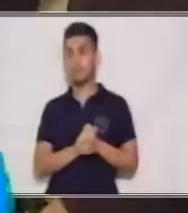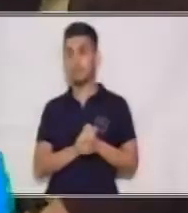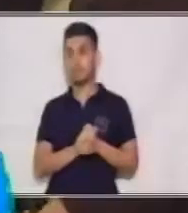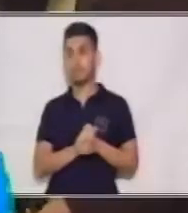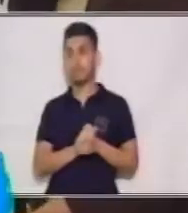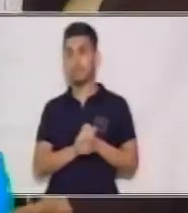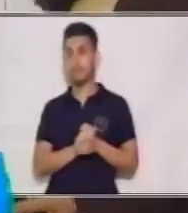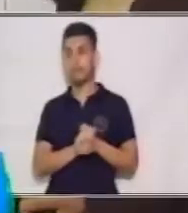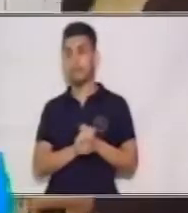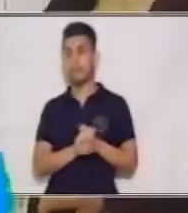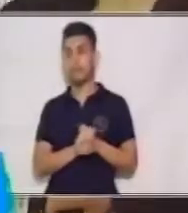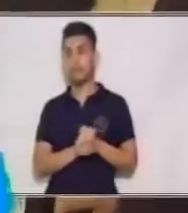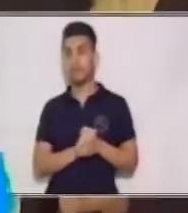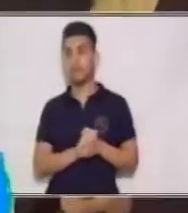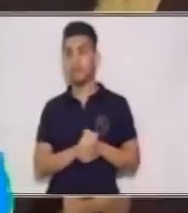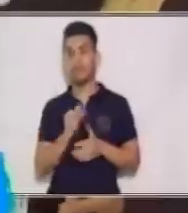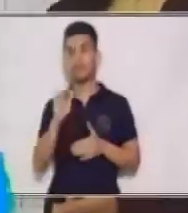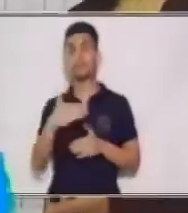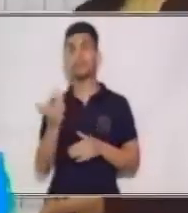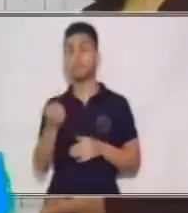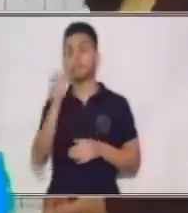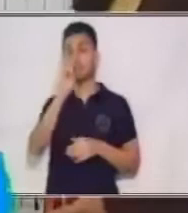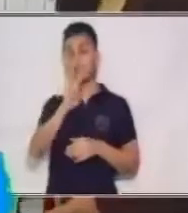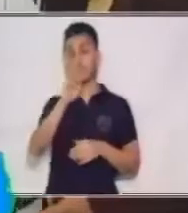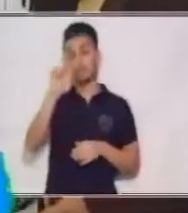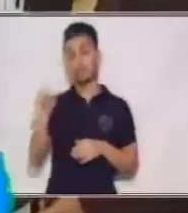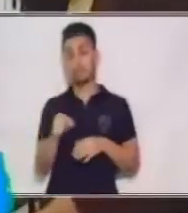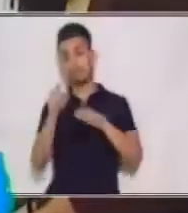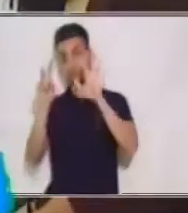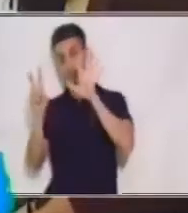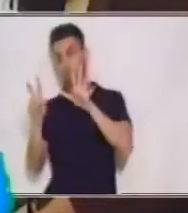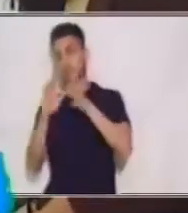Y después, 3 con 7.